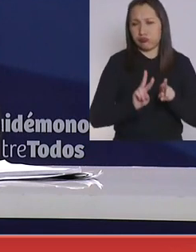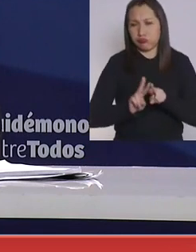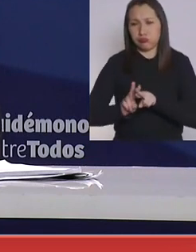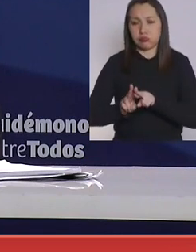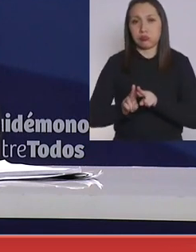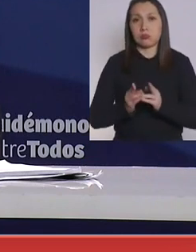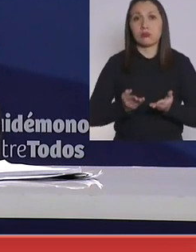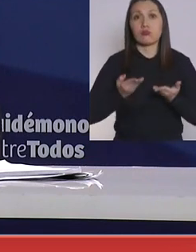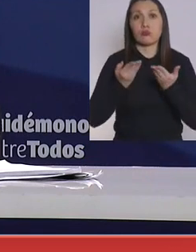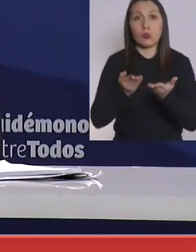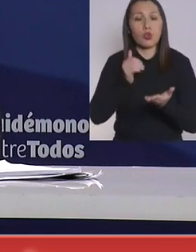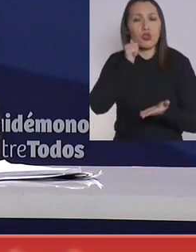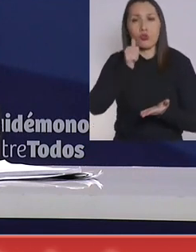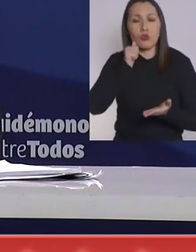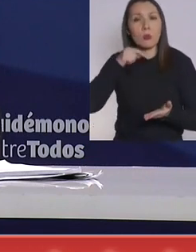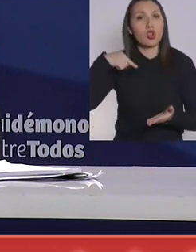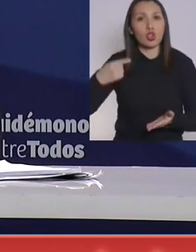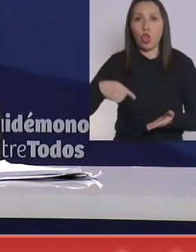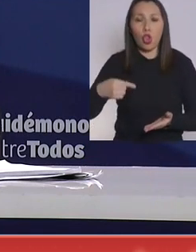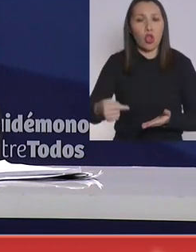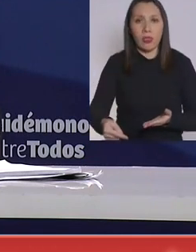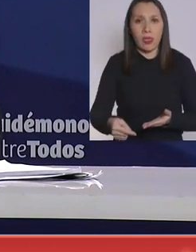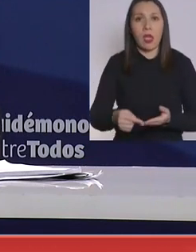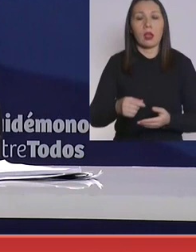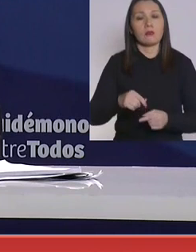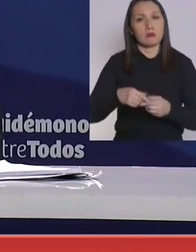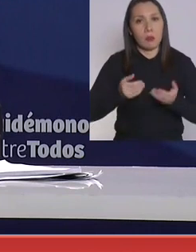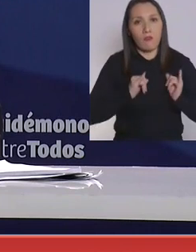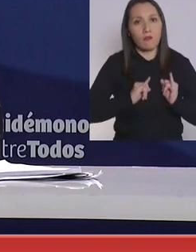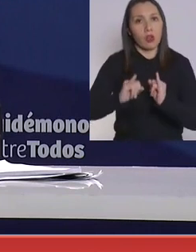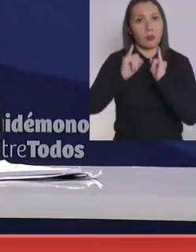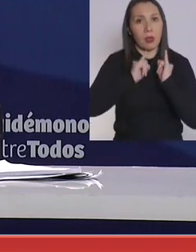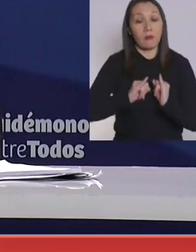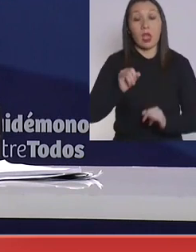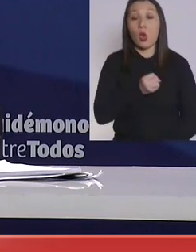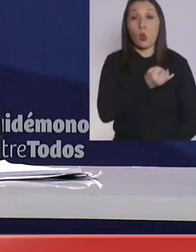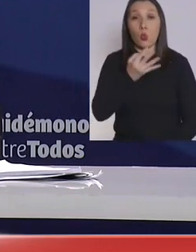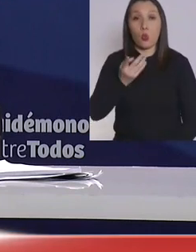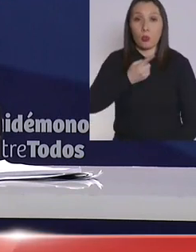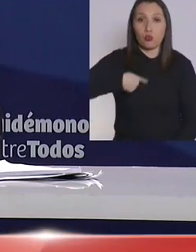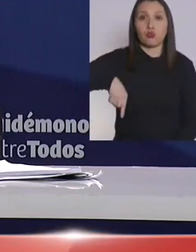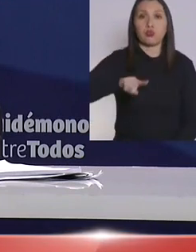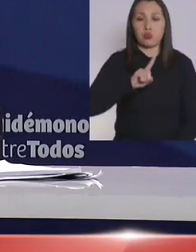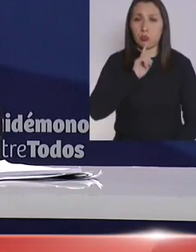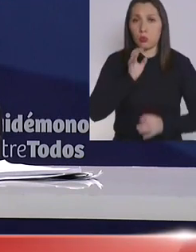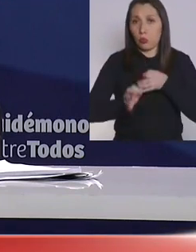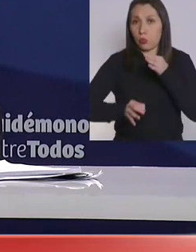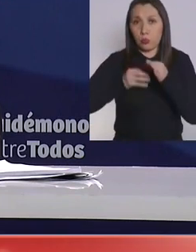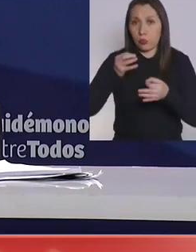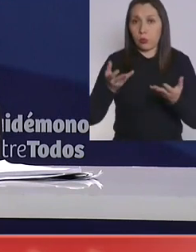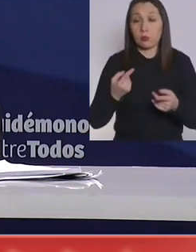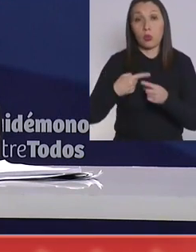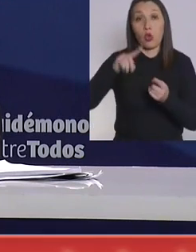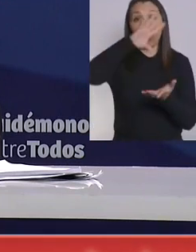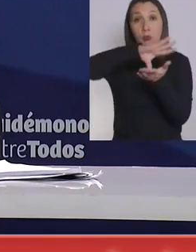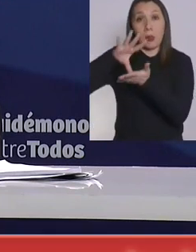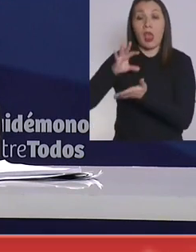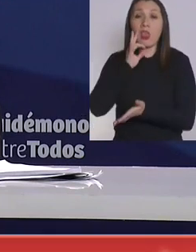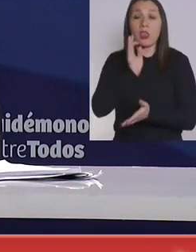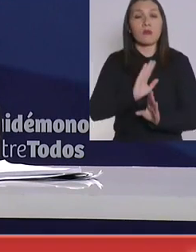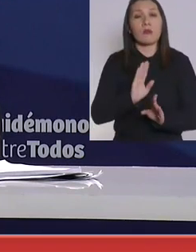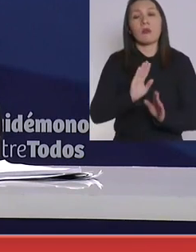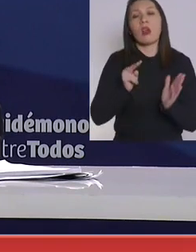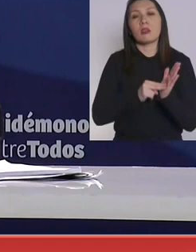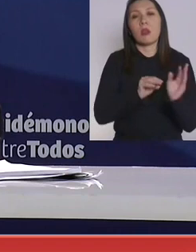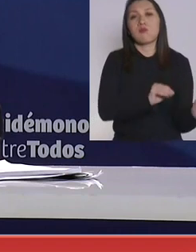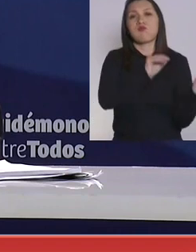lo da diariamente, día a día, y es las cifras que nosotros relatamos. Otros países han dicho que se